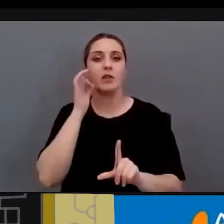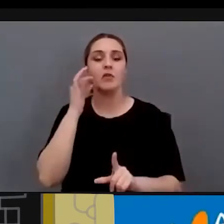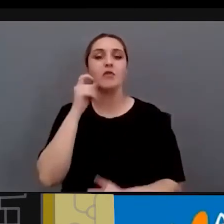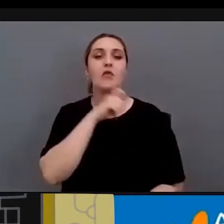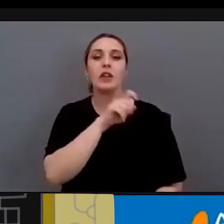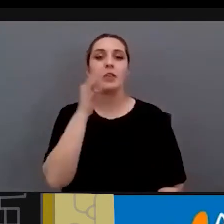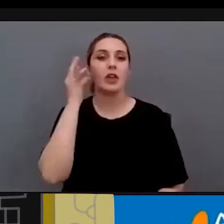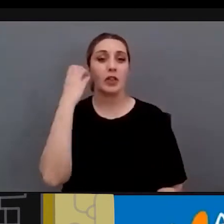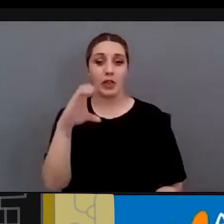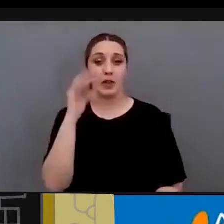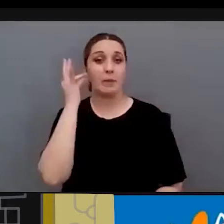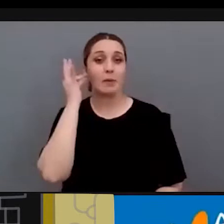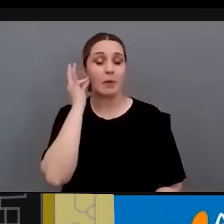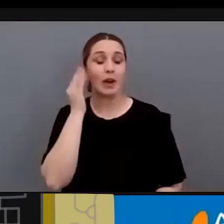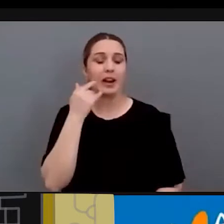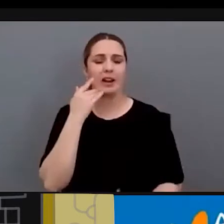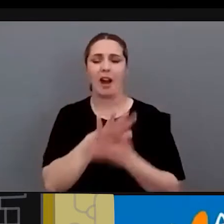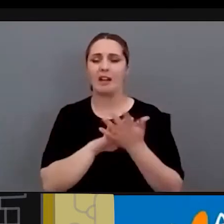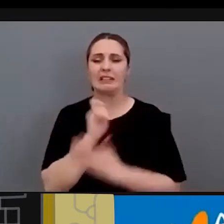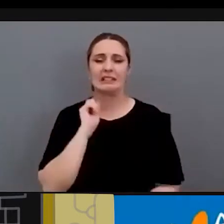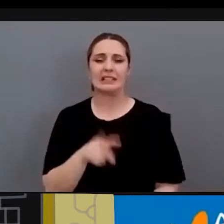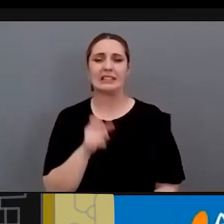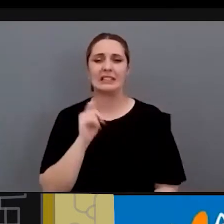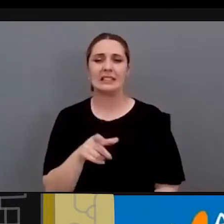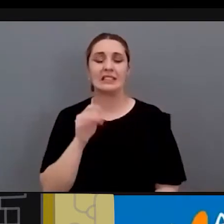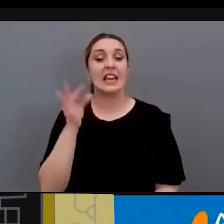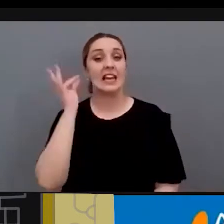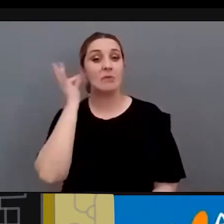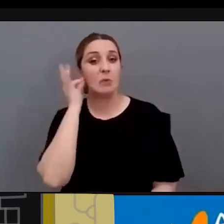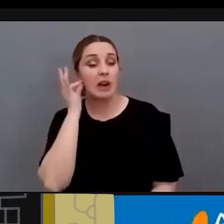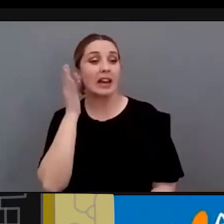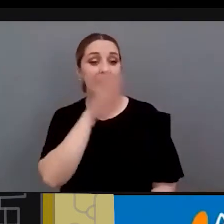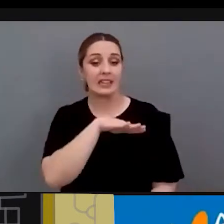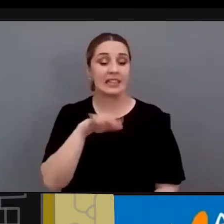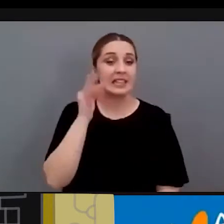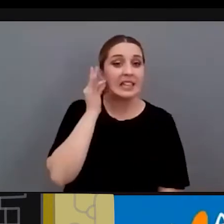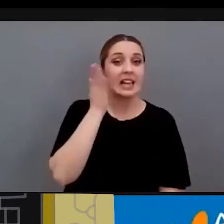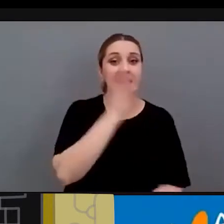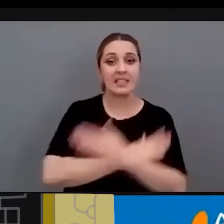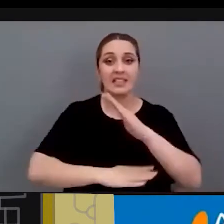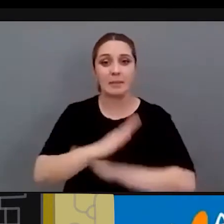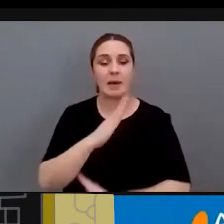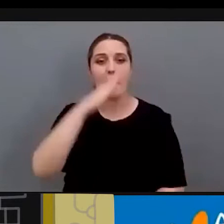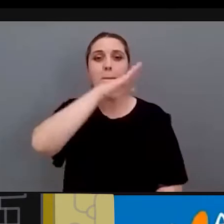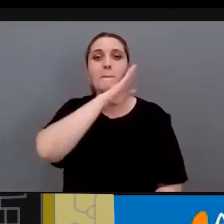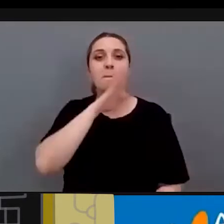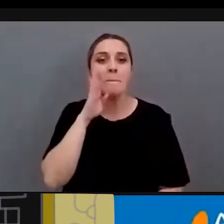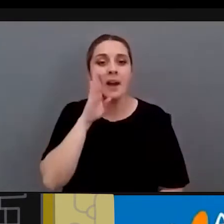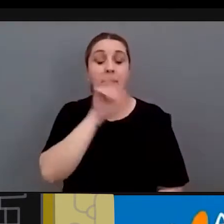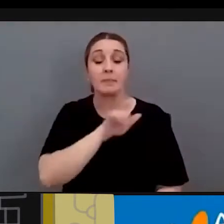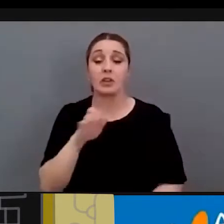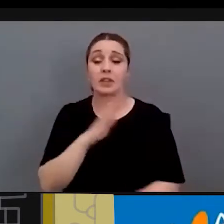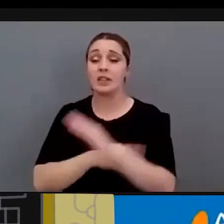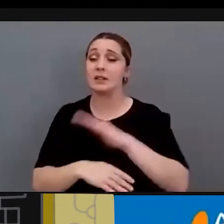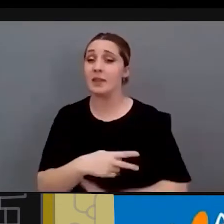se ha hablado también muchísimo de mujeres, de niñas con discapacidad, de madres, de personas con discapacidad y en